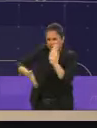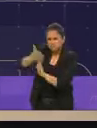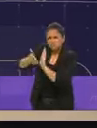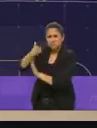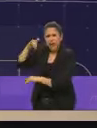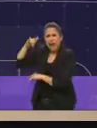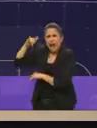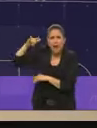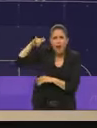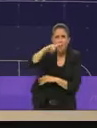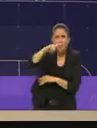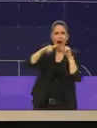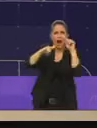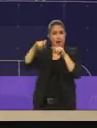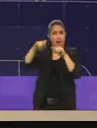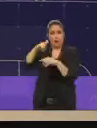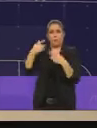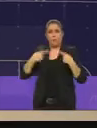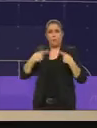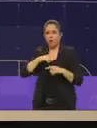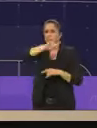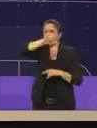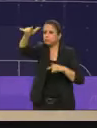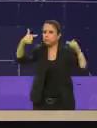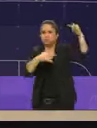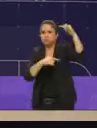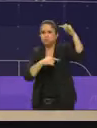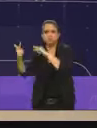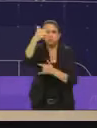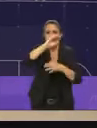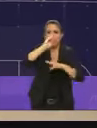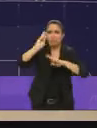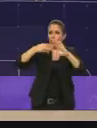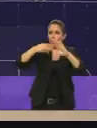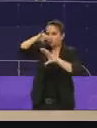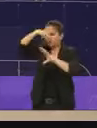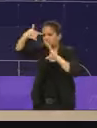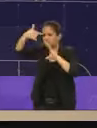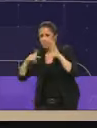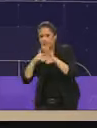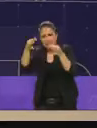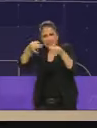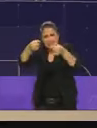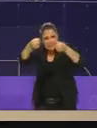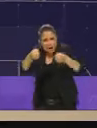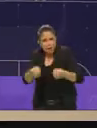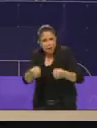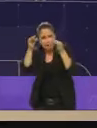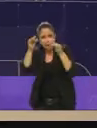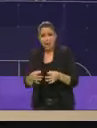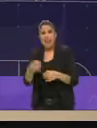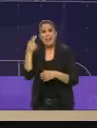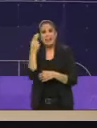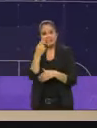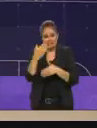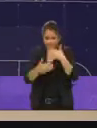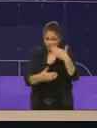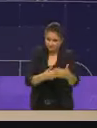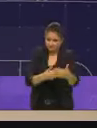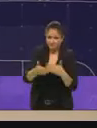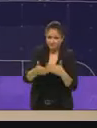pueda conectar personas y carga con el mundo segundo necesitamos desarrollar el oriente